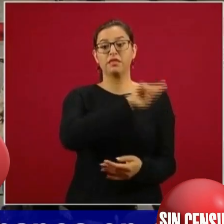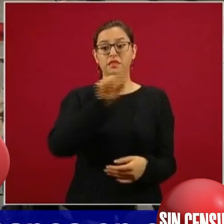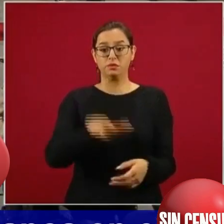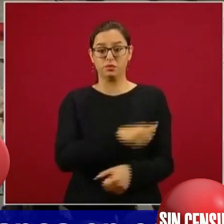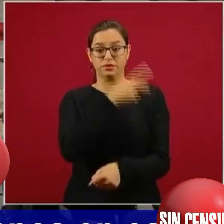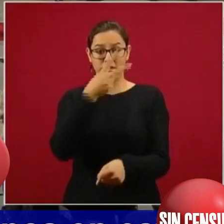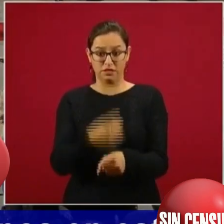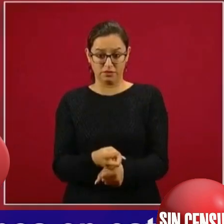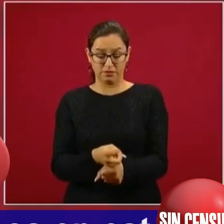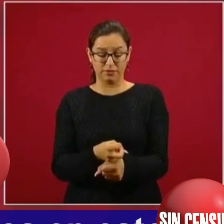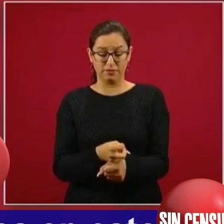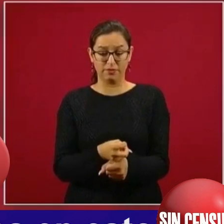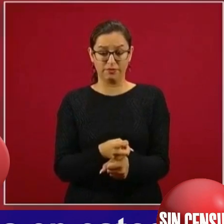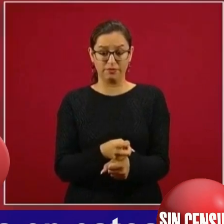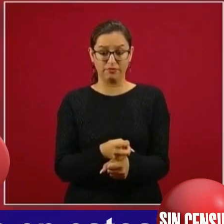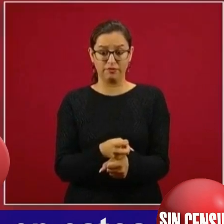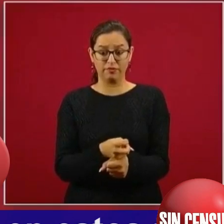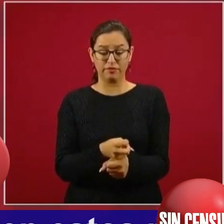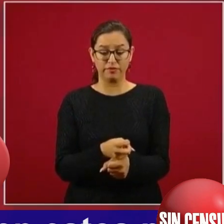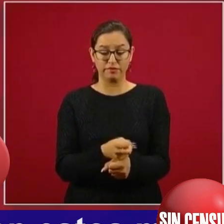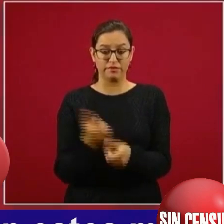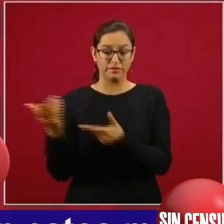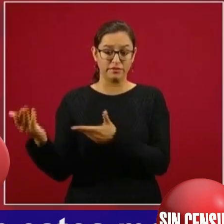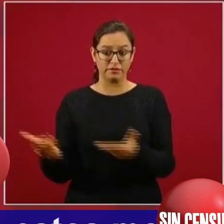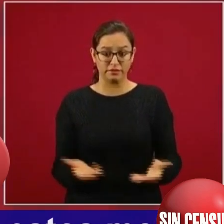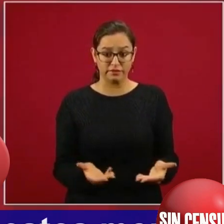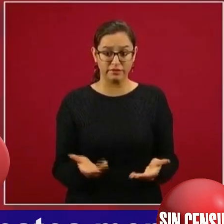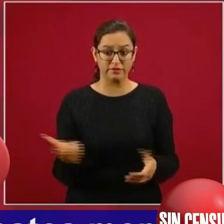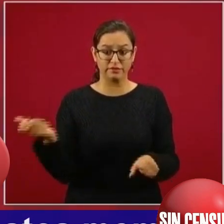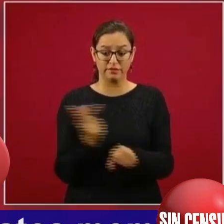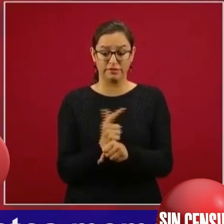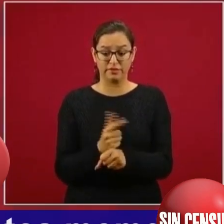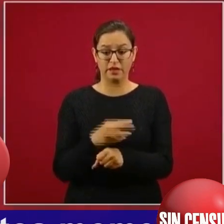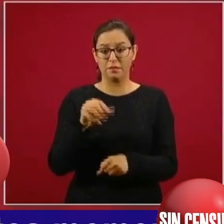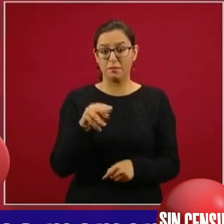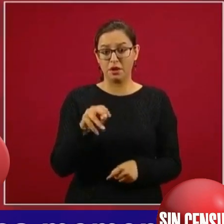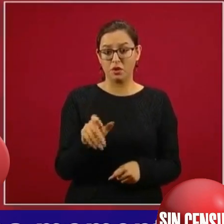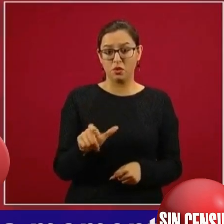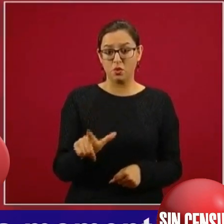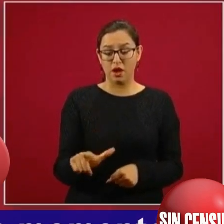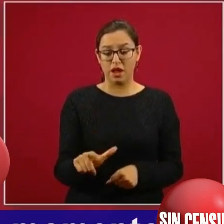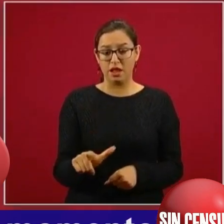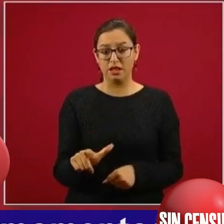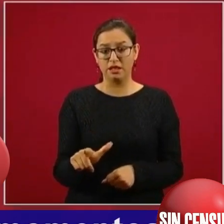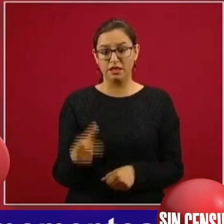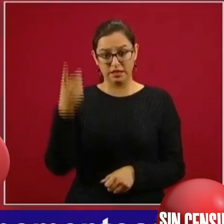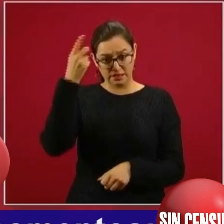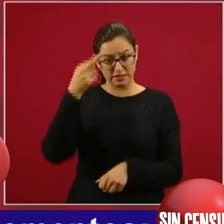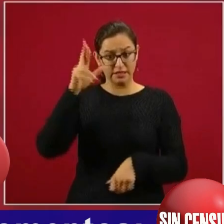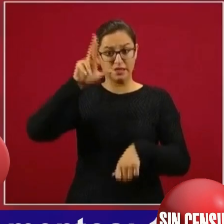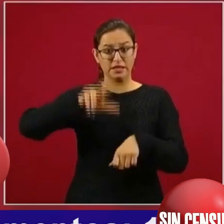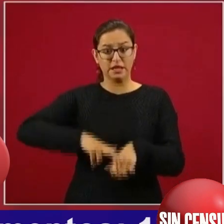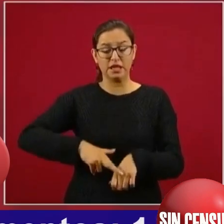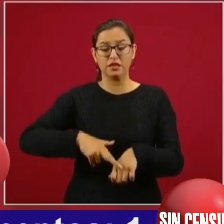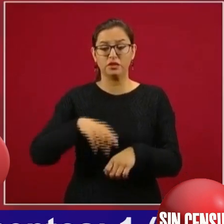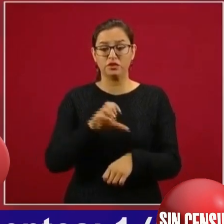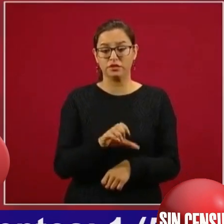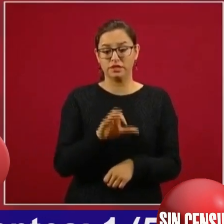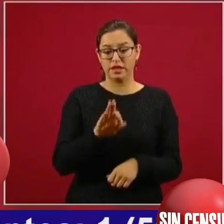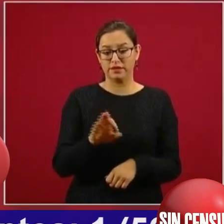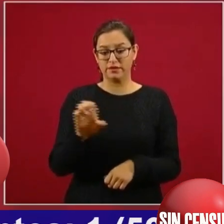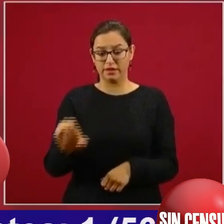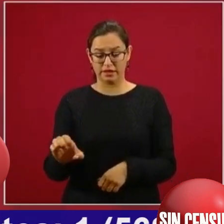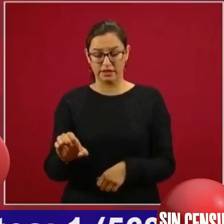Luego va a intervenir el licenciado Manuel Bartlett, director de la Comisión Federal de